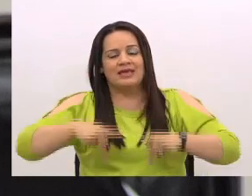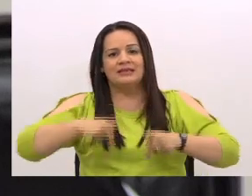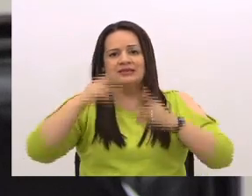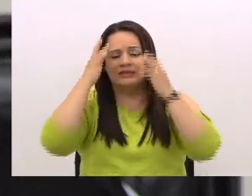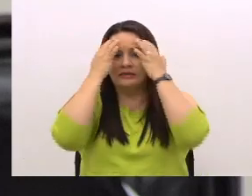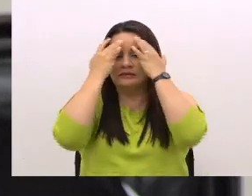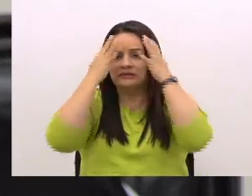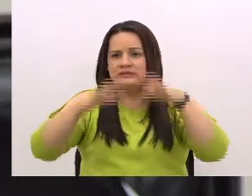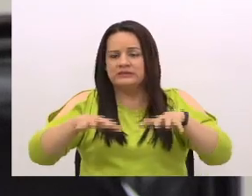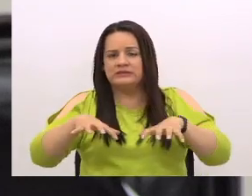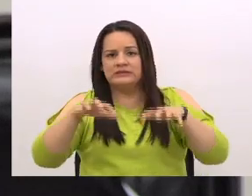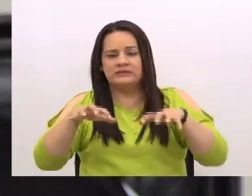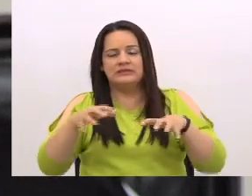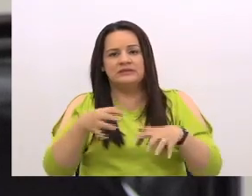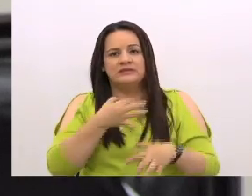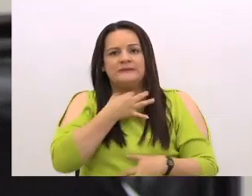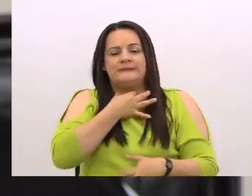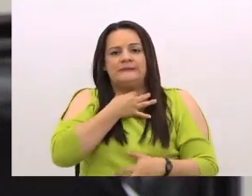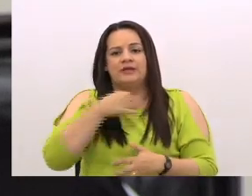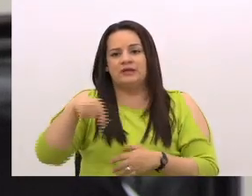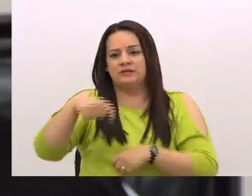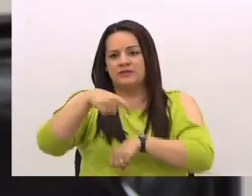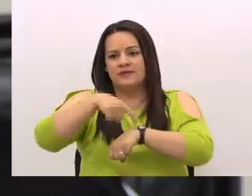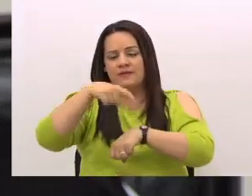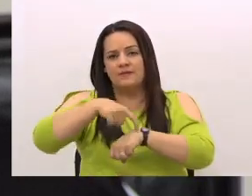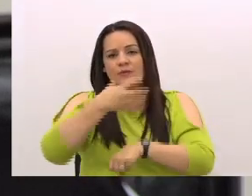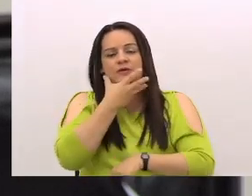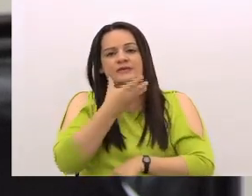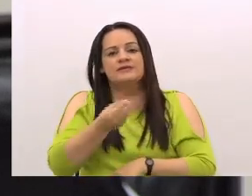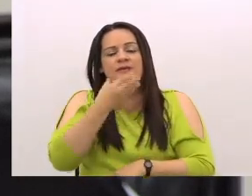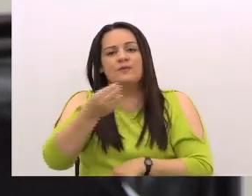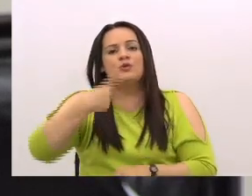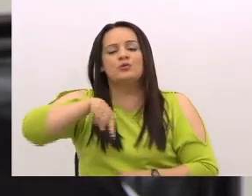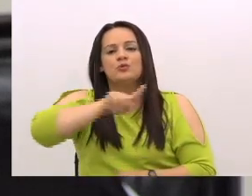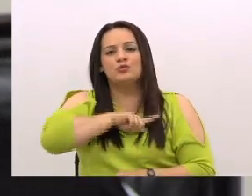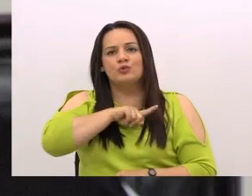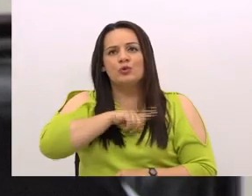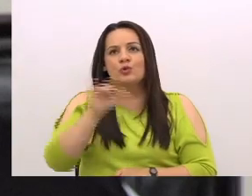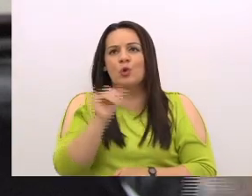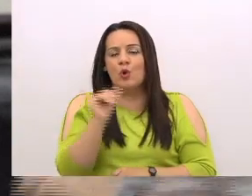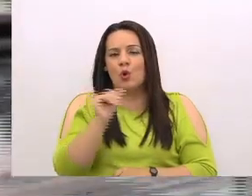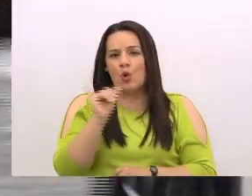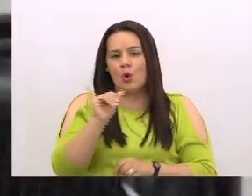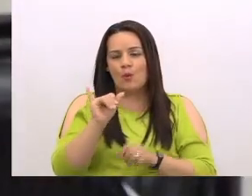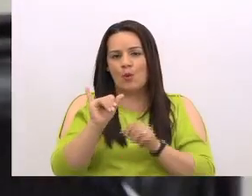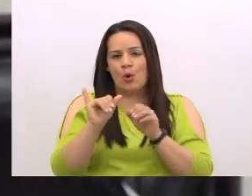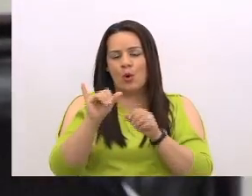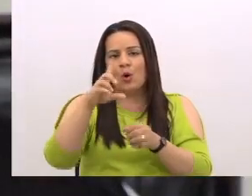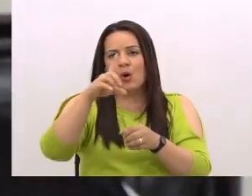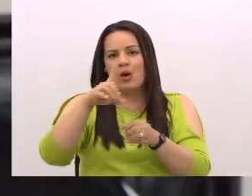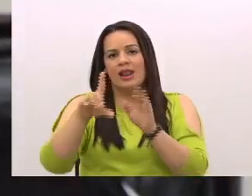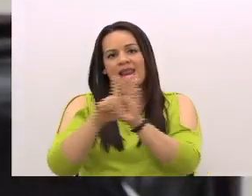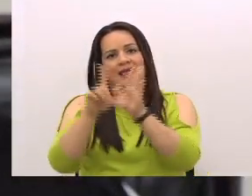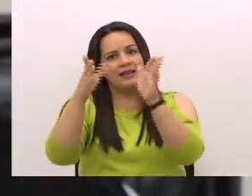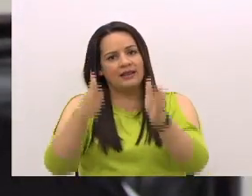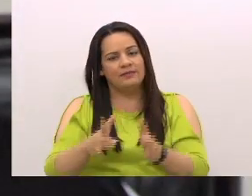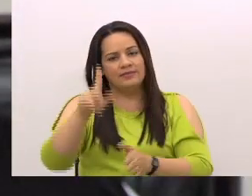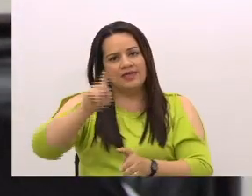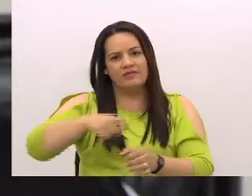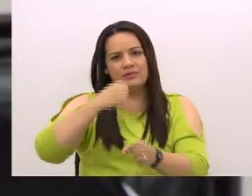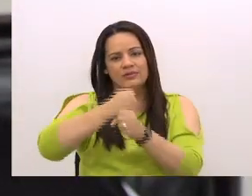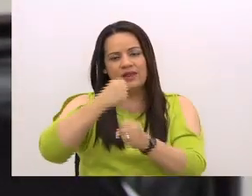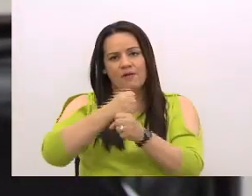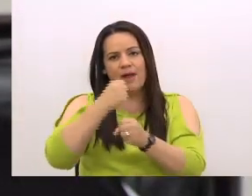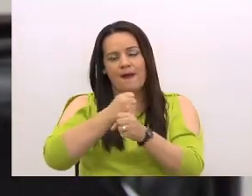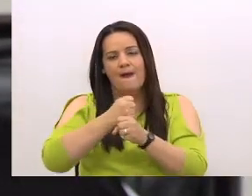estresada y vienen estos tiempos de diciembre. Y nosotros, como legisladores, tenemos que trabajar en